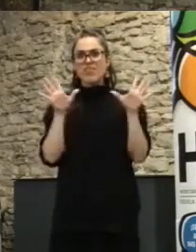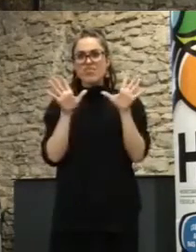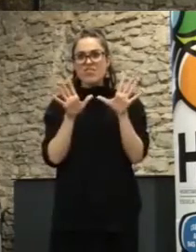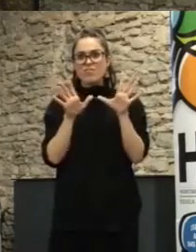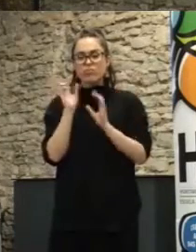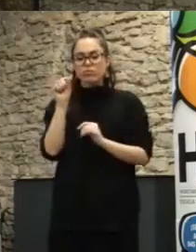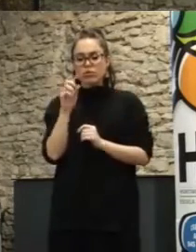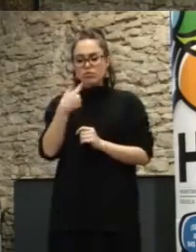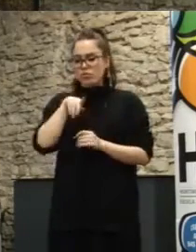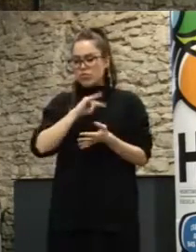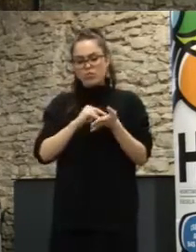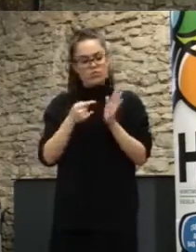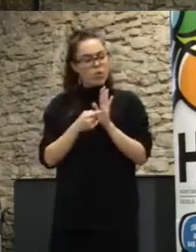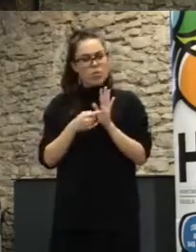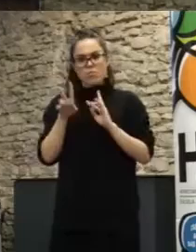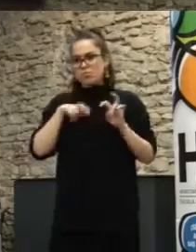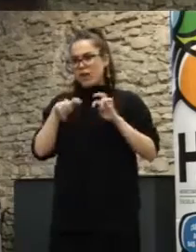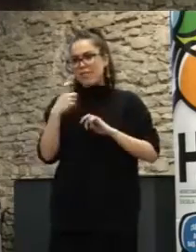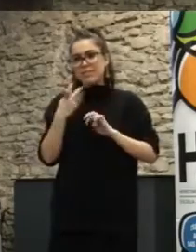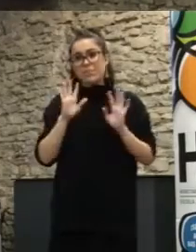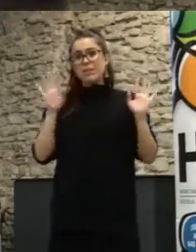soluciones de manera colectiva ¿no?